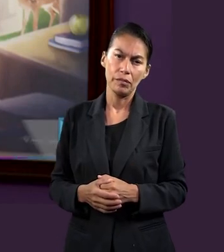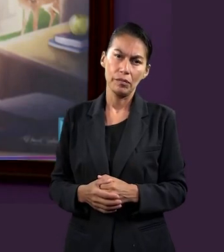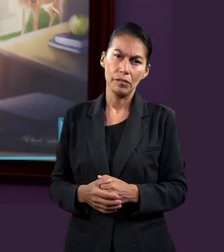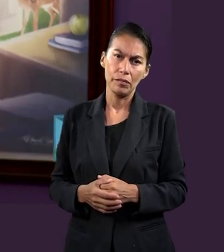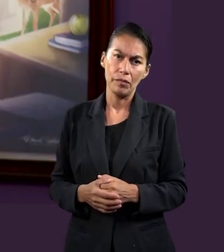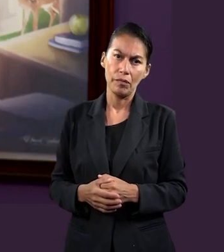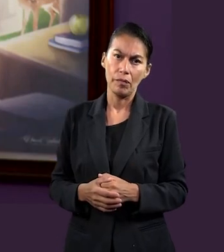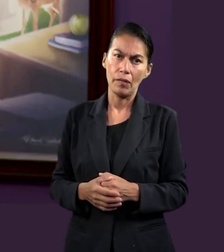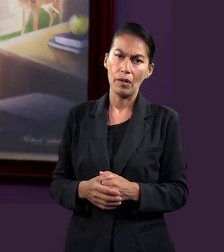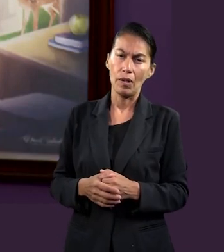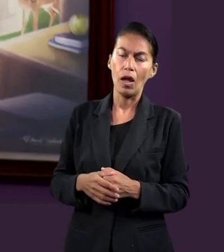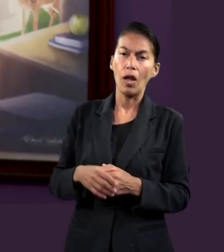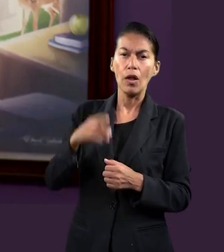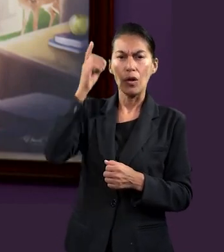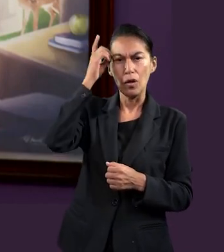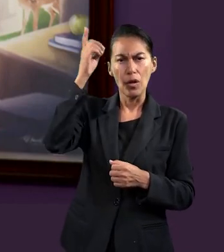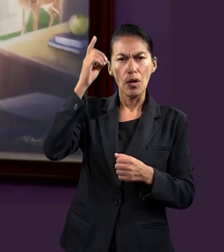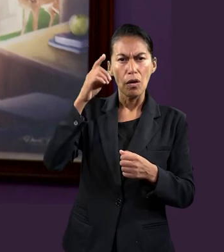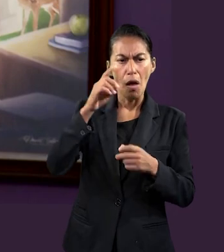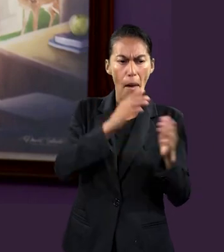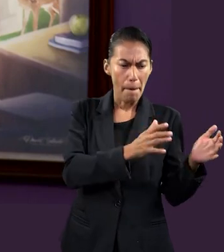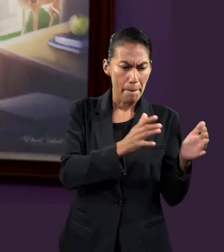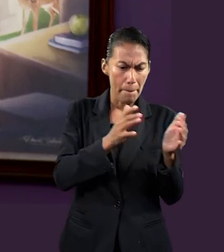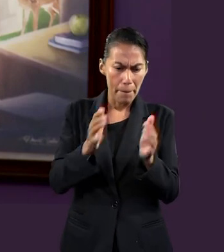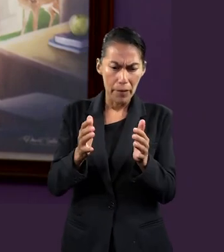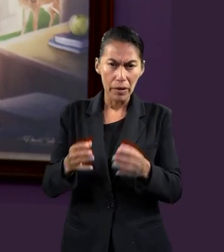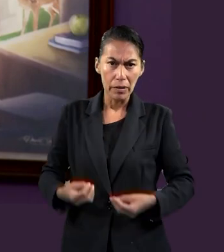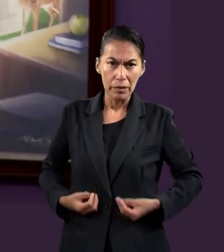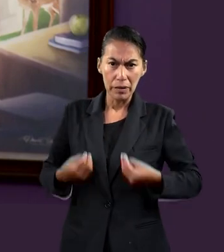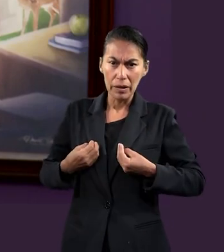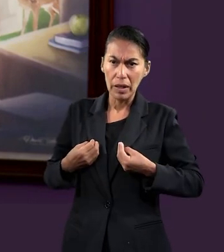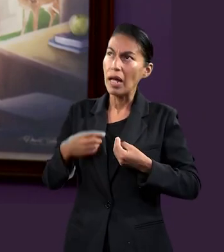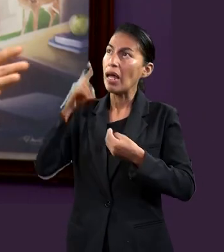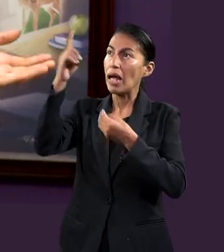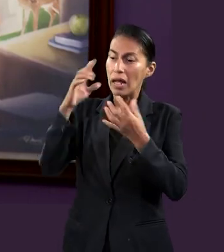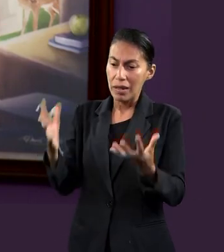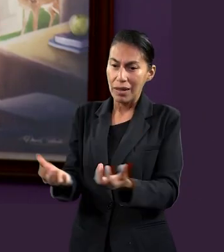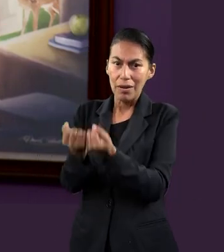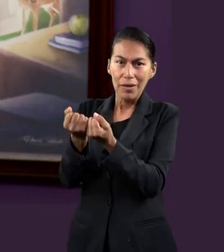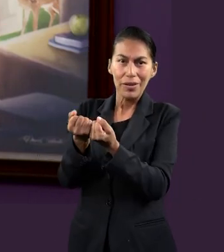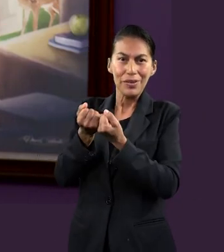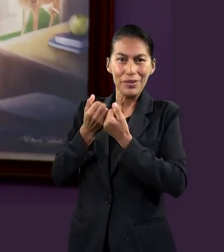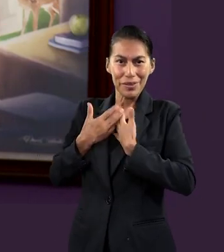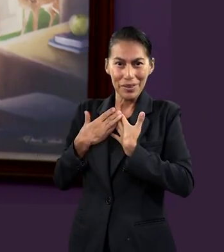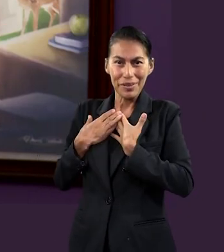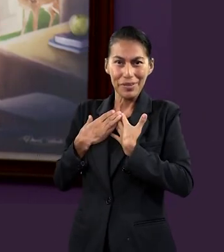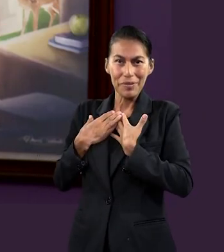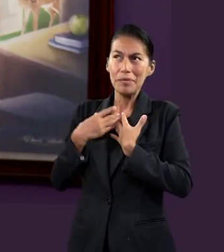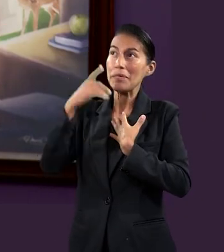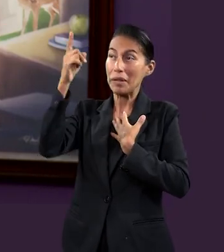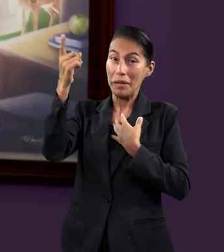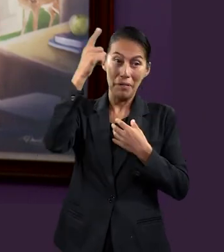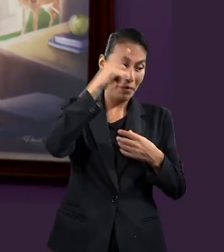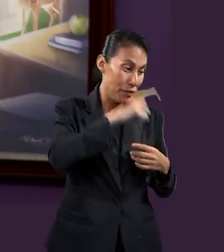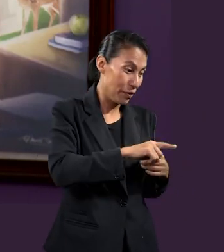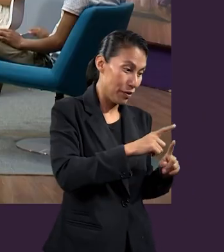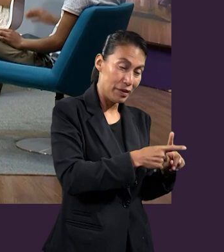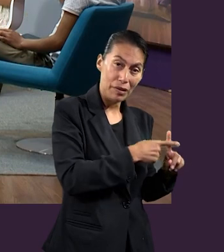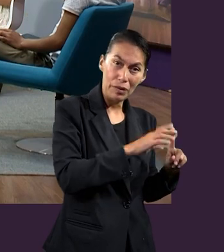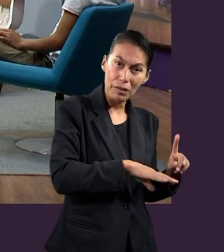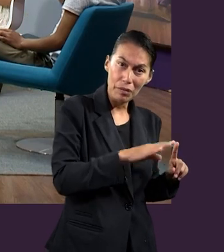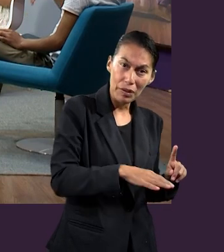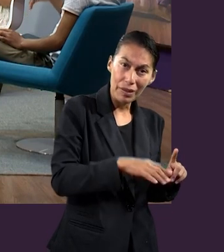es una parte importante para el plan de Dios en nosotros, y Cristo es como la garantía de ese plan de salvación que tenemos.